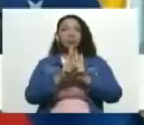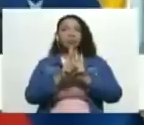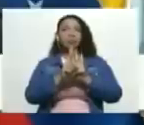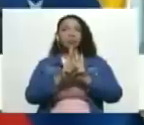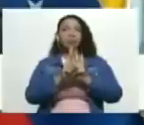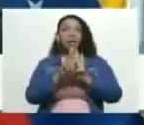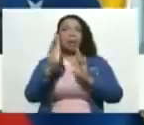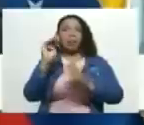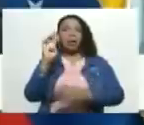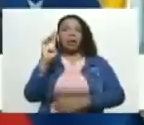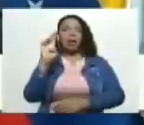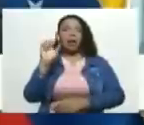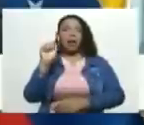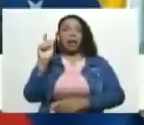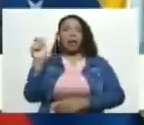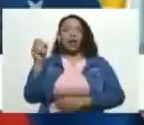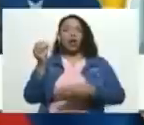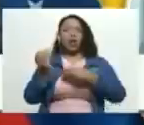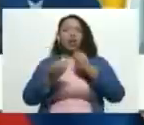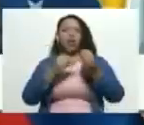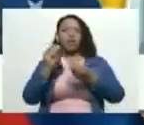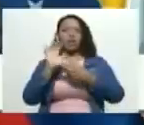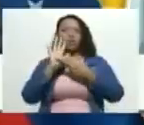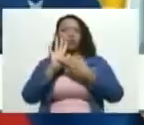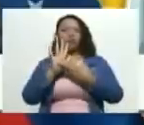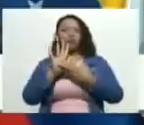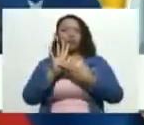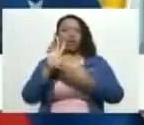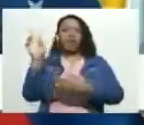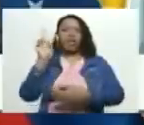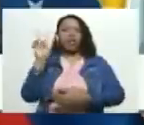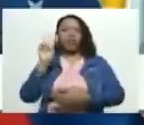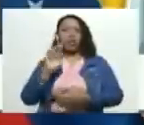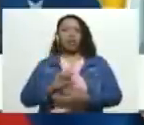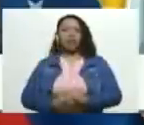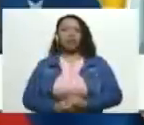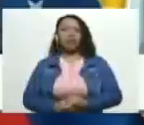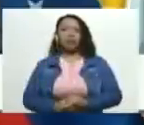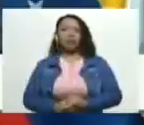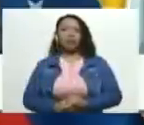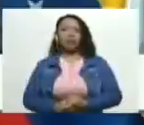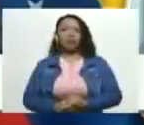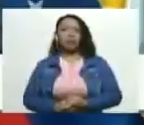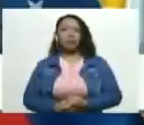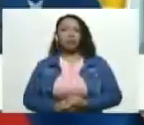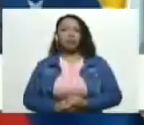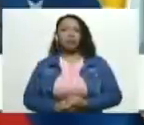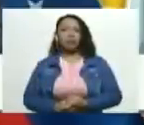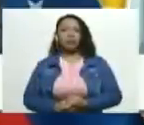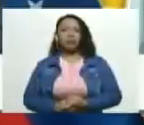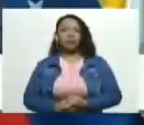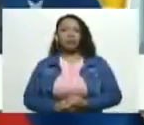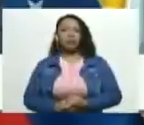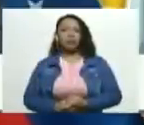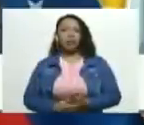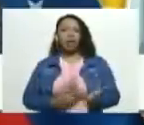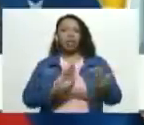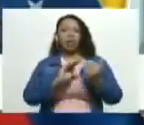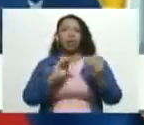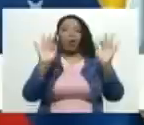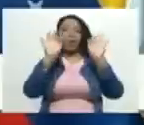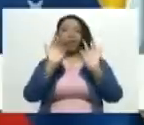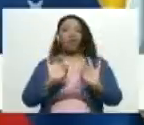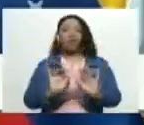Barrera como representantes de Venezuela en territorio colombiano de igual forma